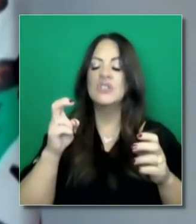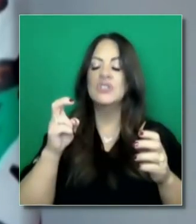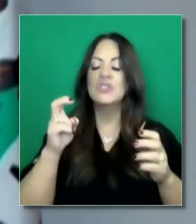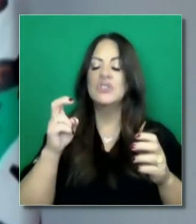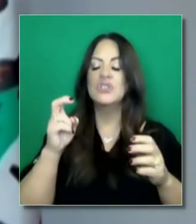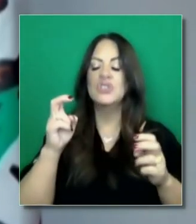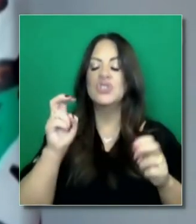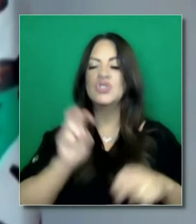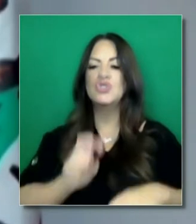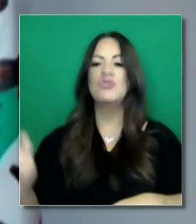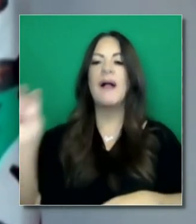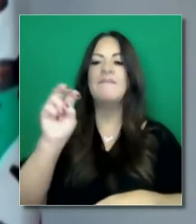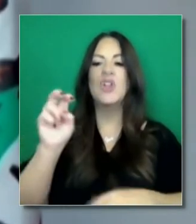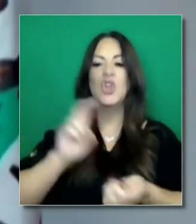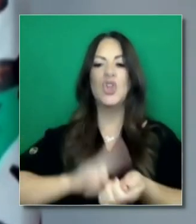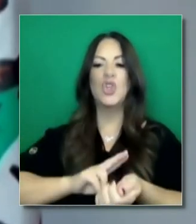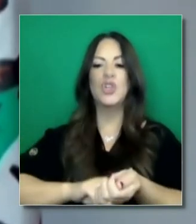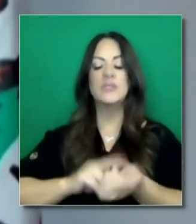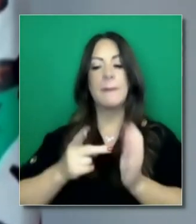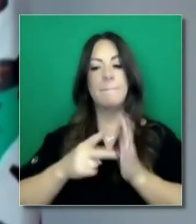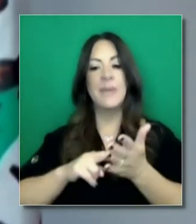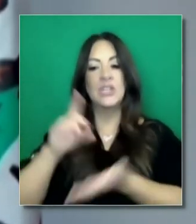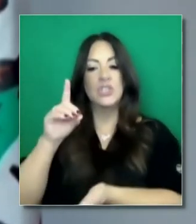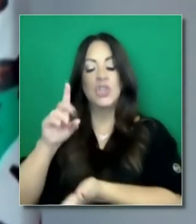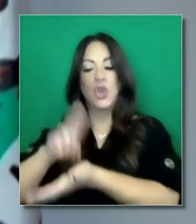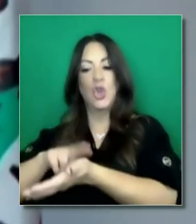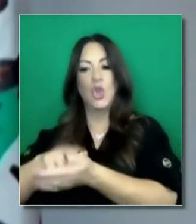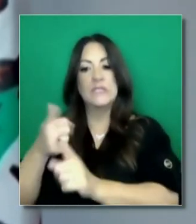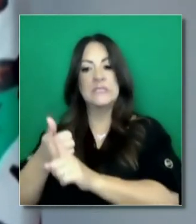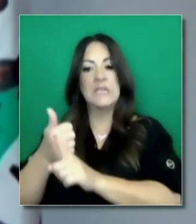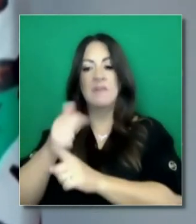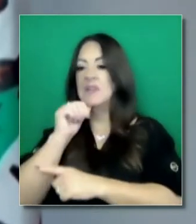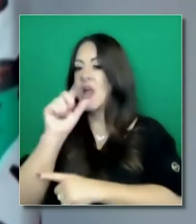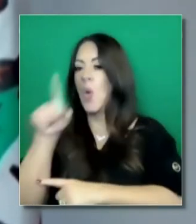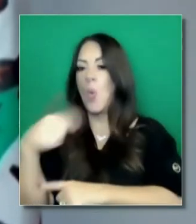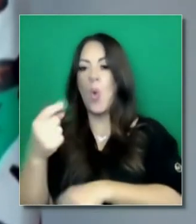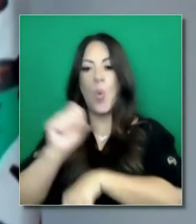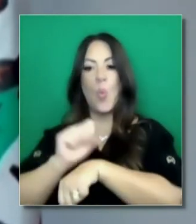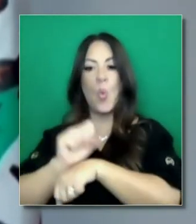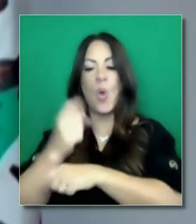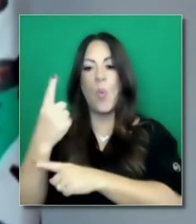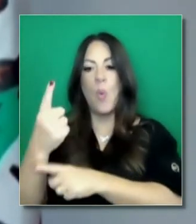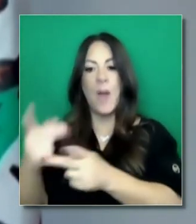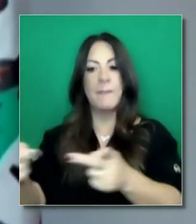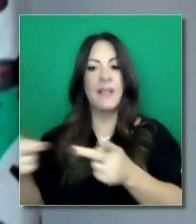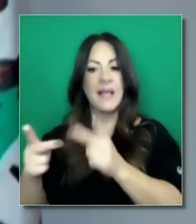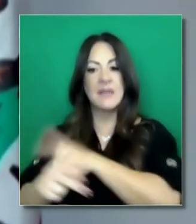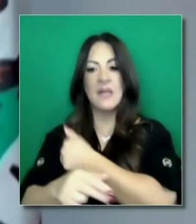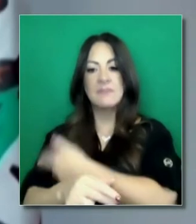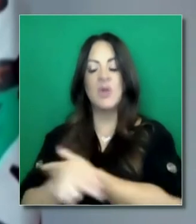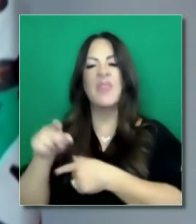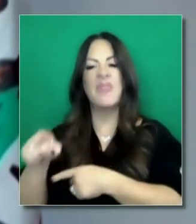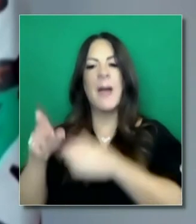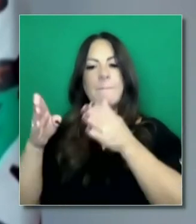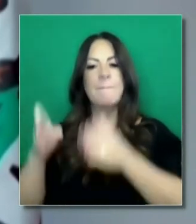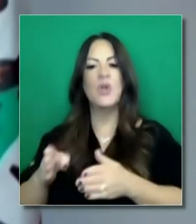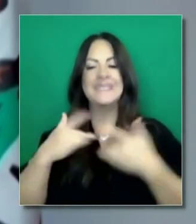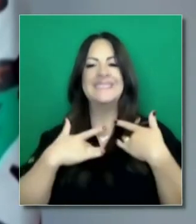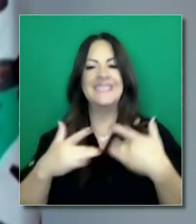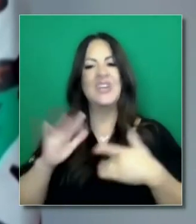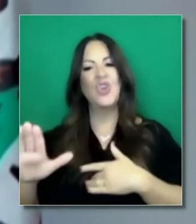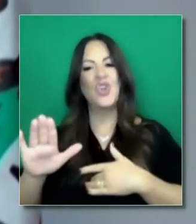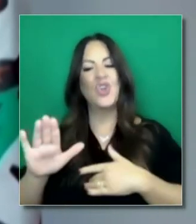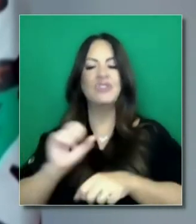interinas que ayudan a ayudar a los profesionales que van de un lugar a otro por todo el país y el mundo para apoyar a los hospitales